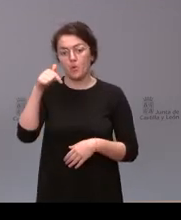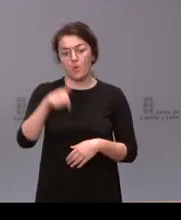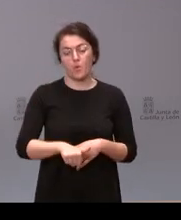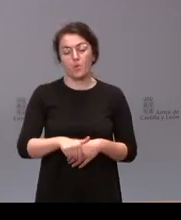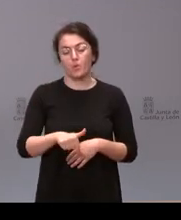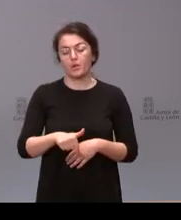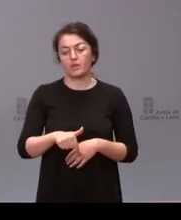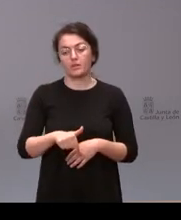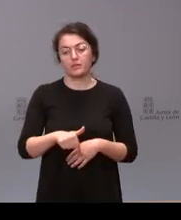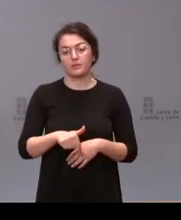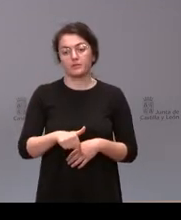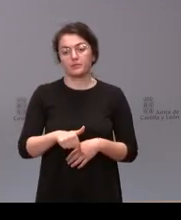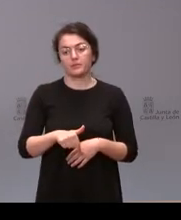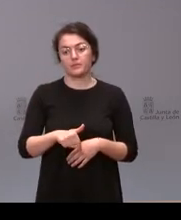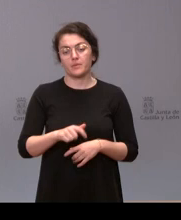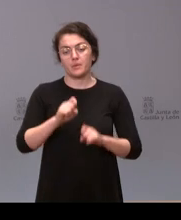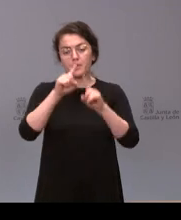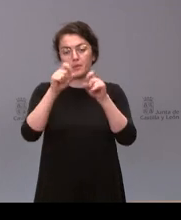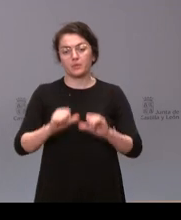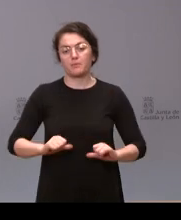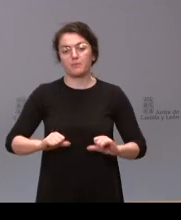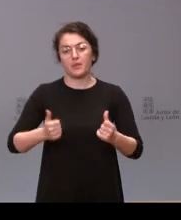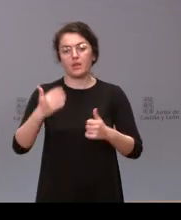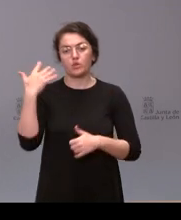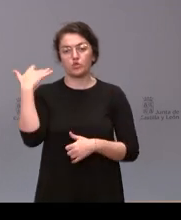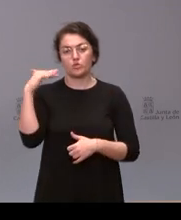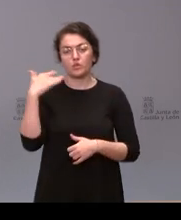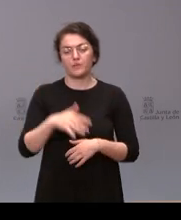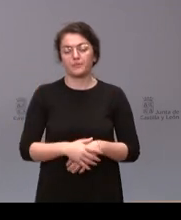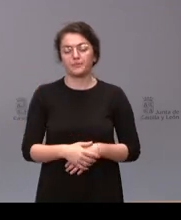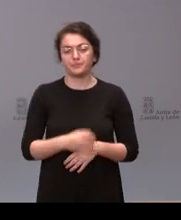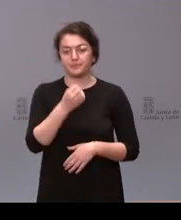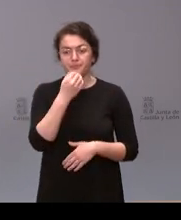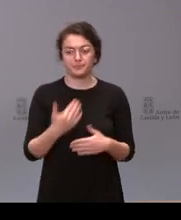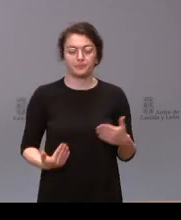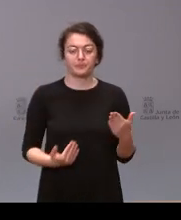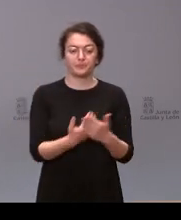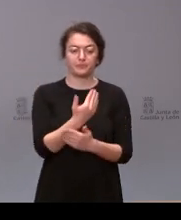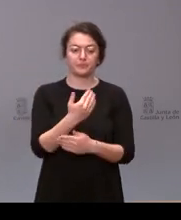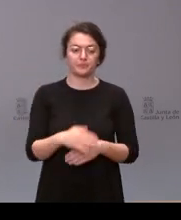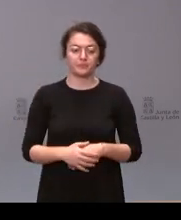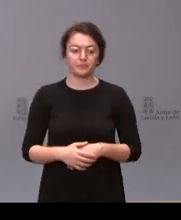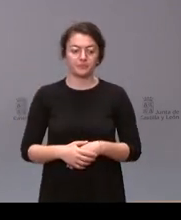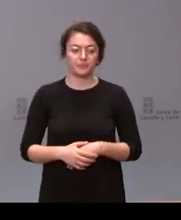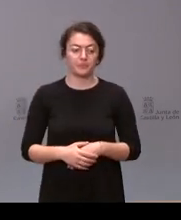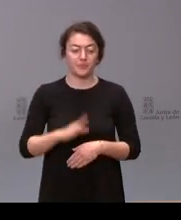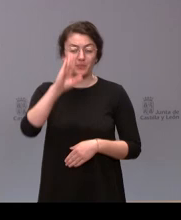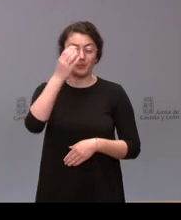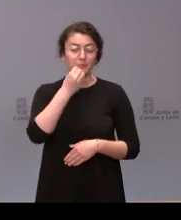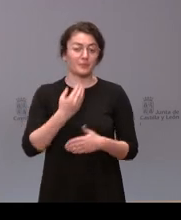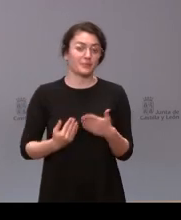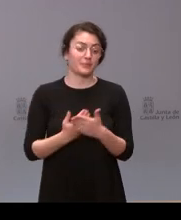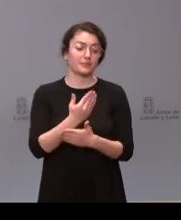a iniciar ese turno de preguntas con Soria Noticias Encarna Muñoz buenos días Hola buenos días